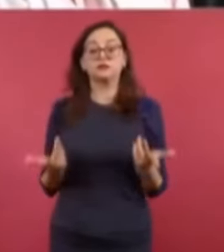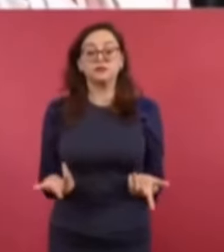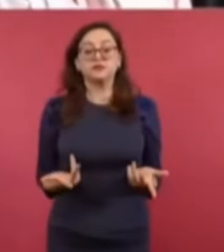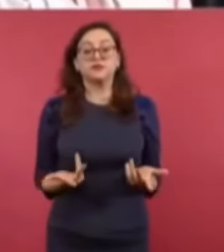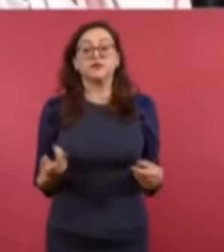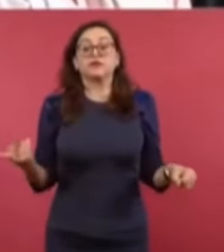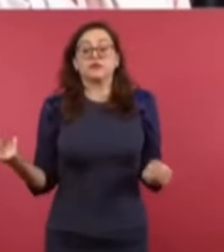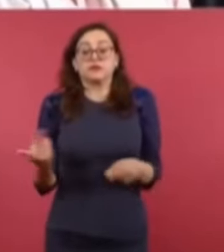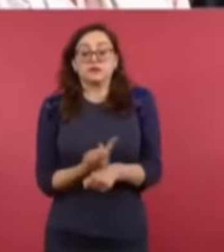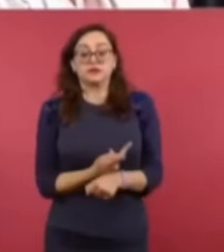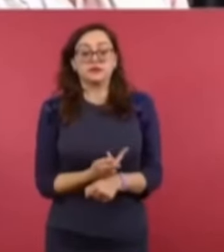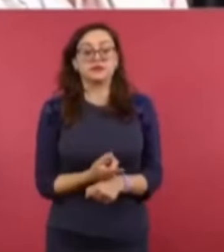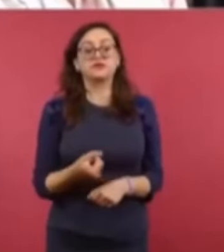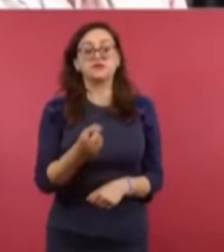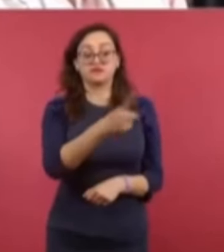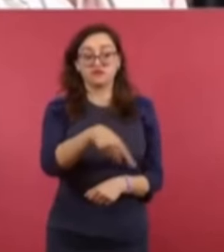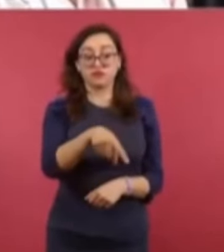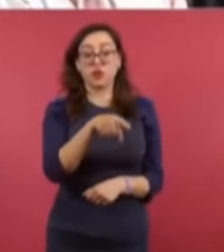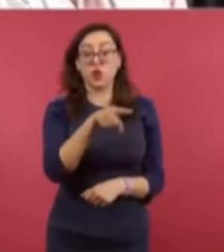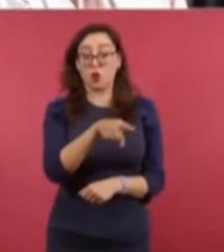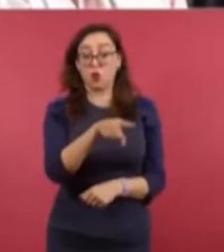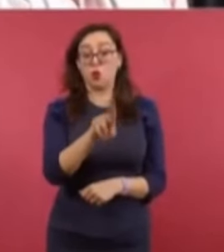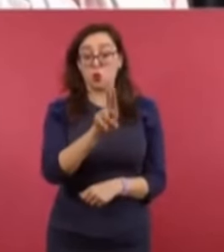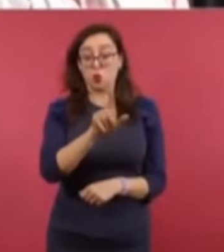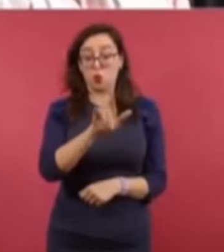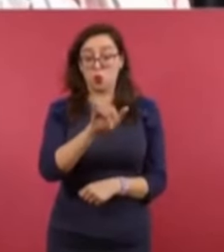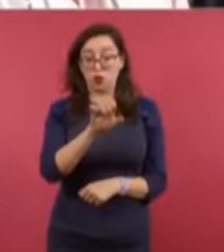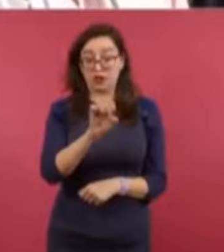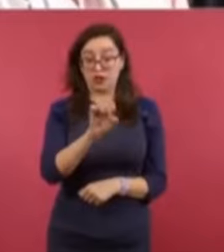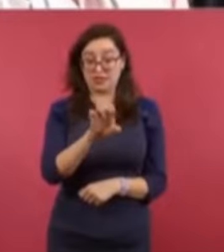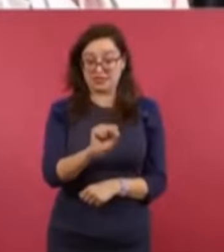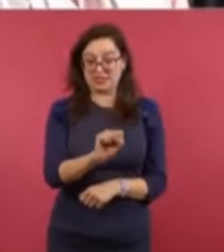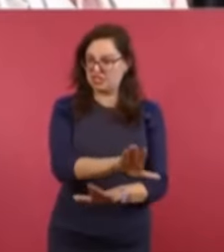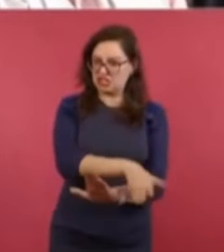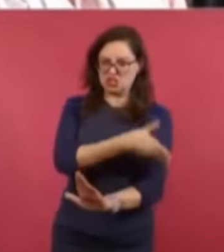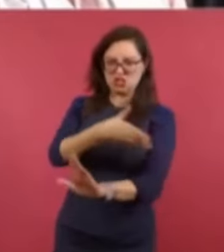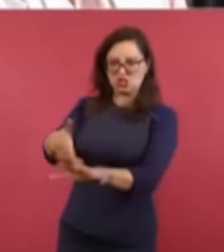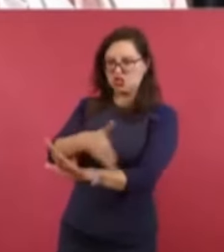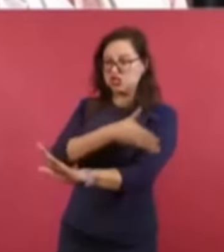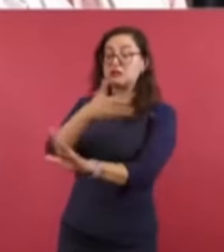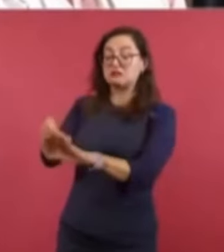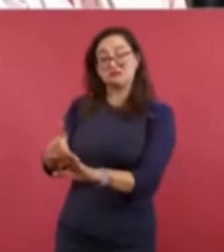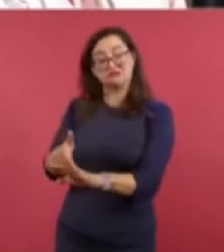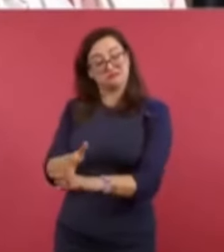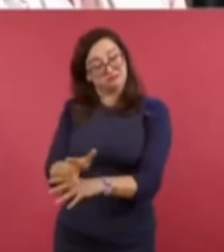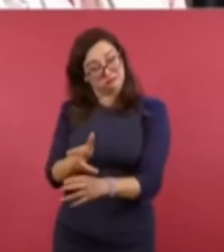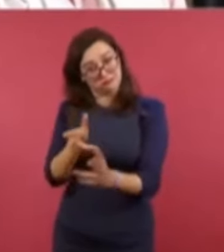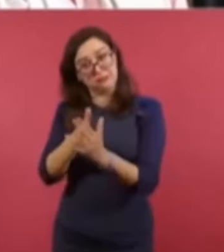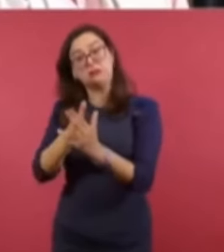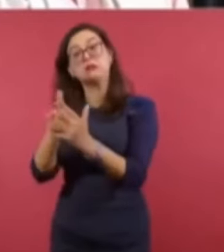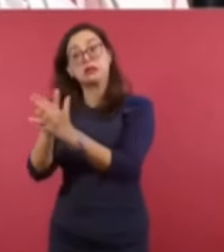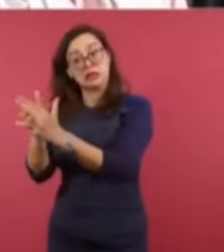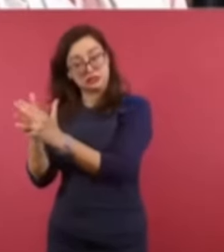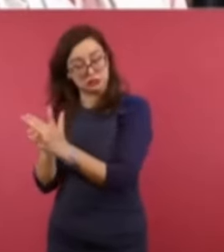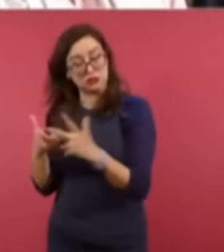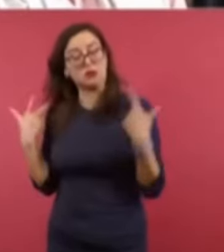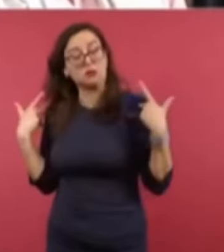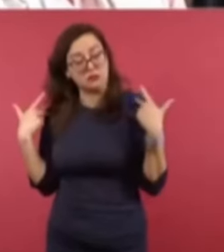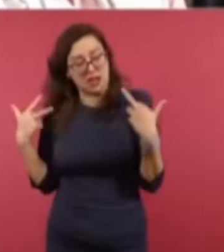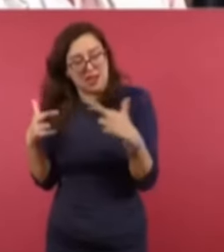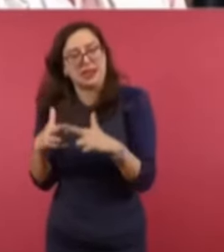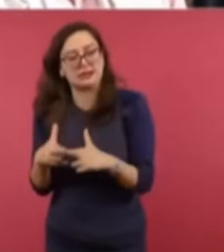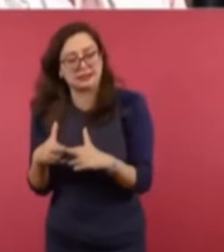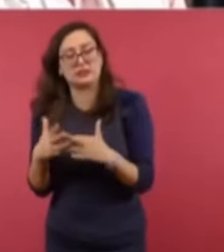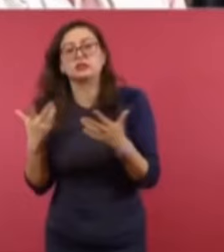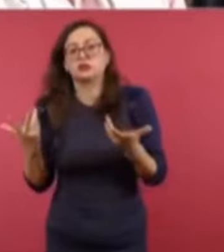Oaxaca, la posibilidad de que Ulises Ruiz, este gobernante de la vieja escuela priista del viejo